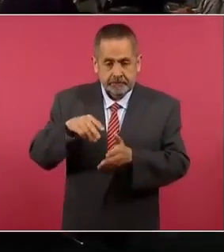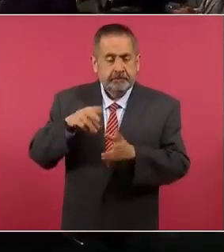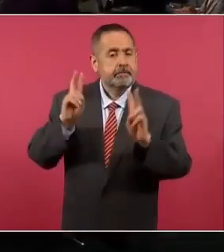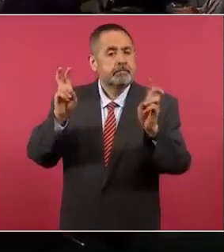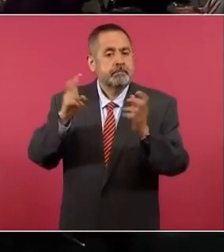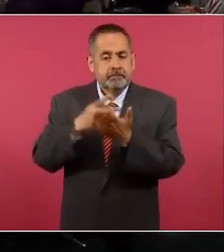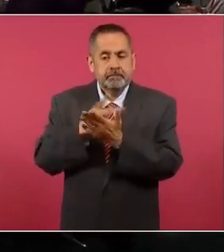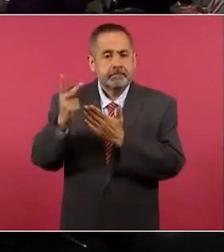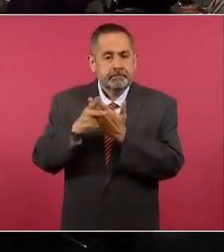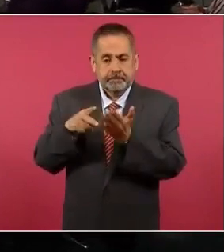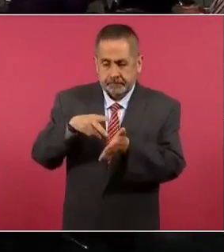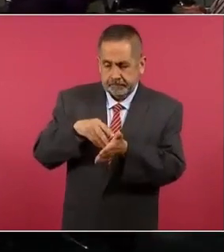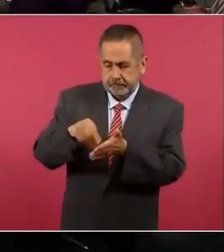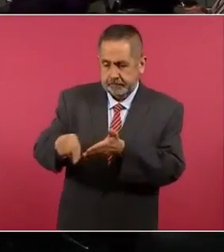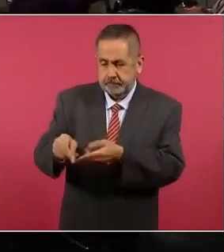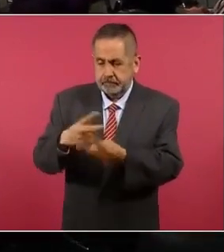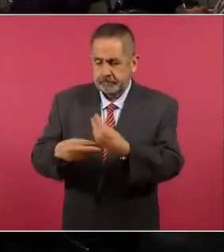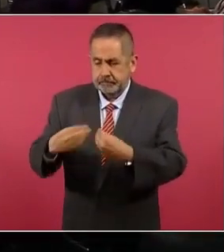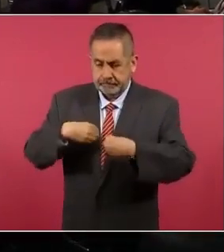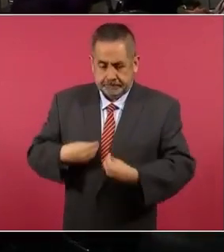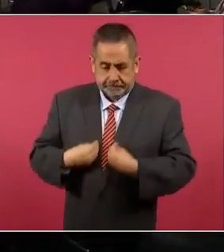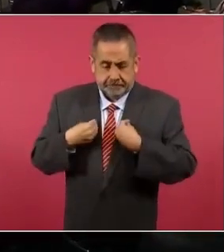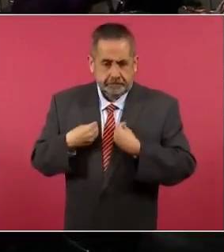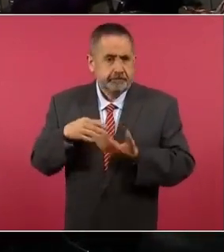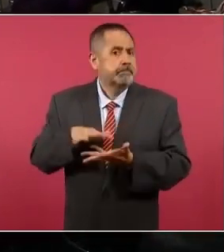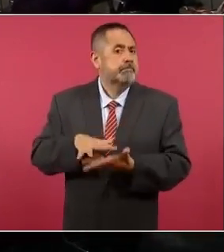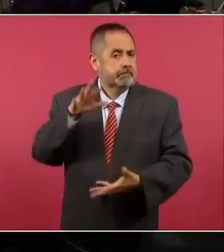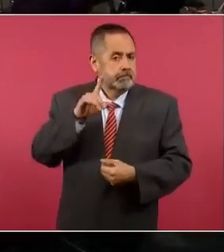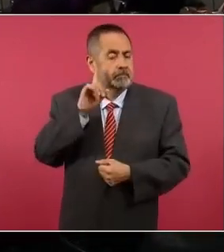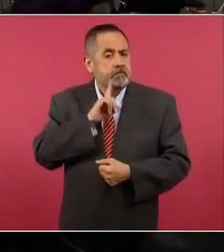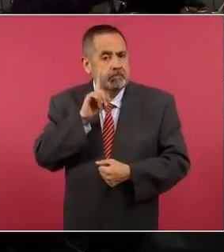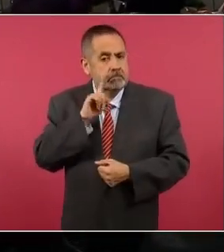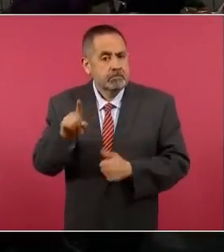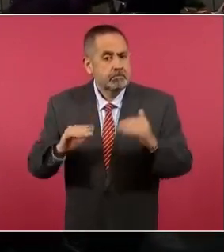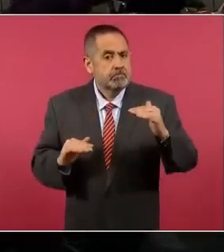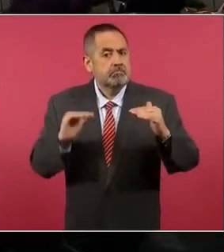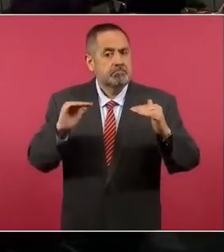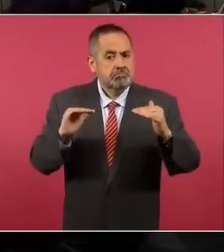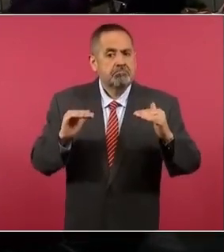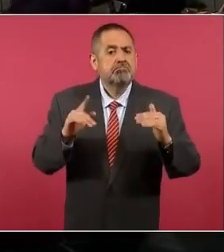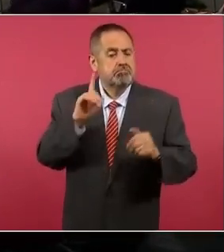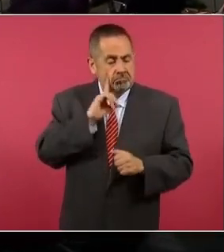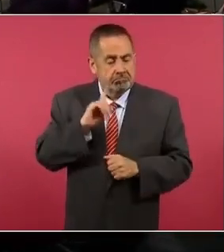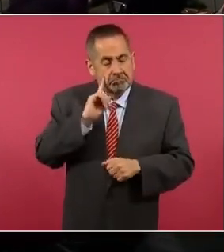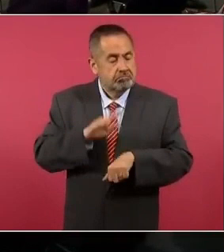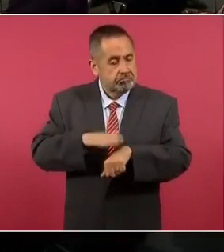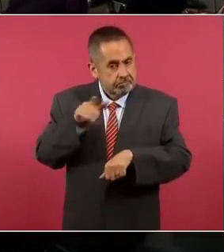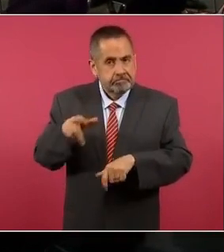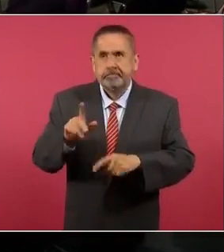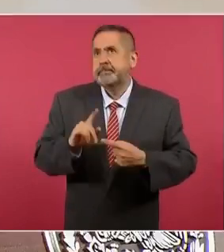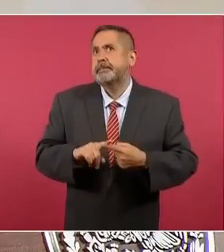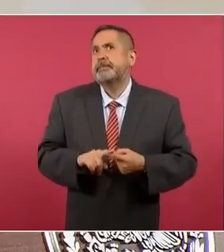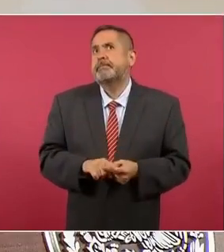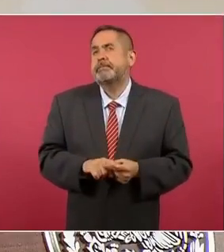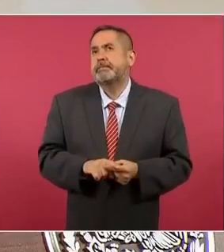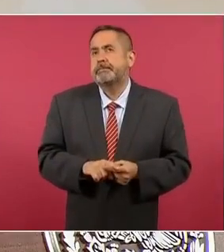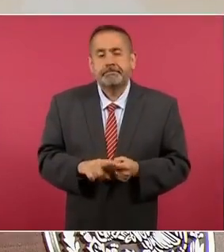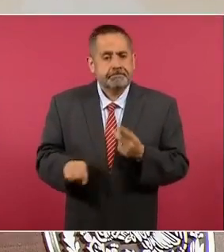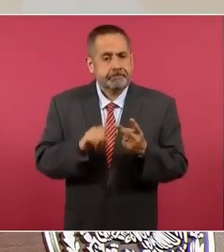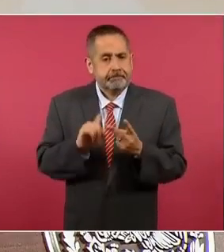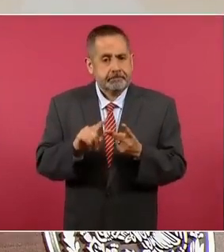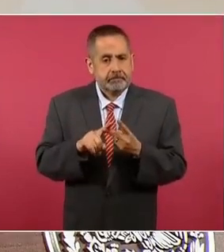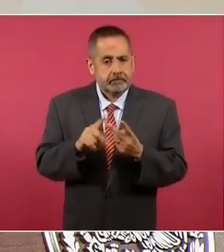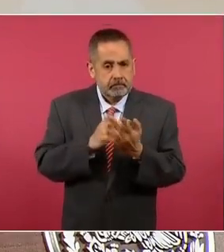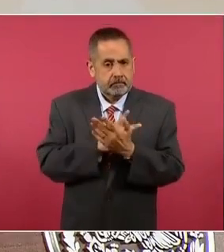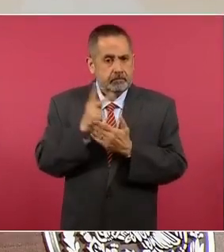Vida ya el porcentaje de participación de mujeres es muy alto. En el programa